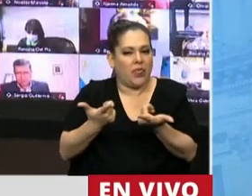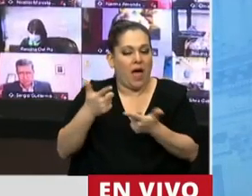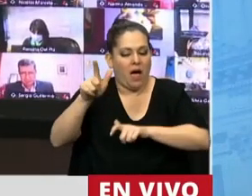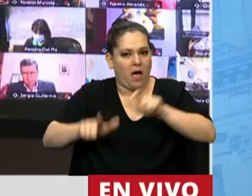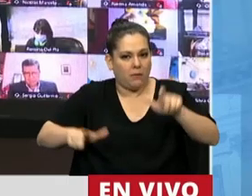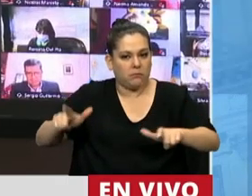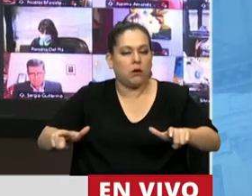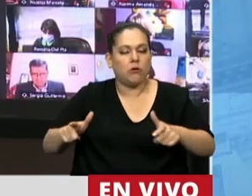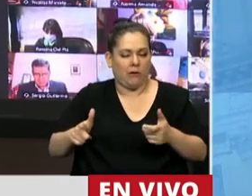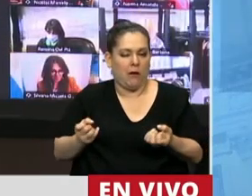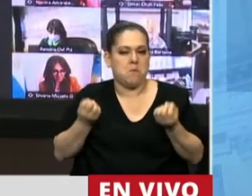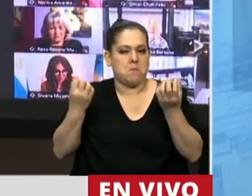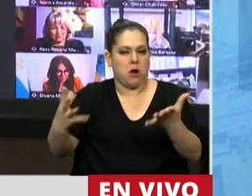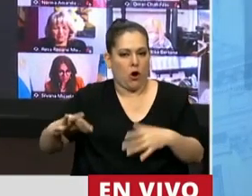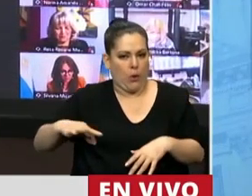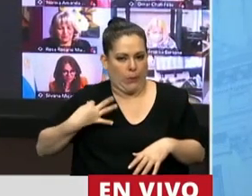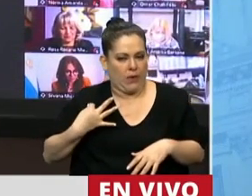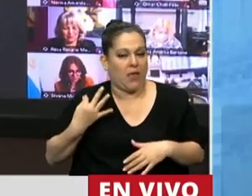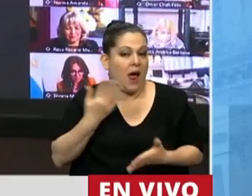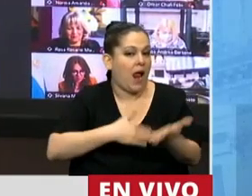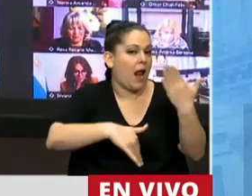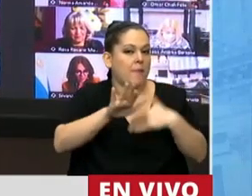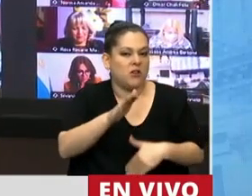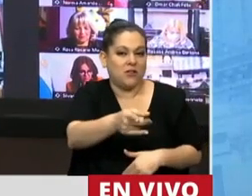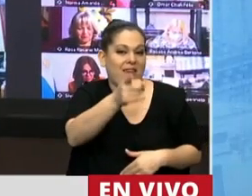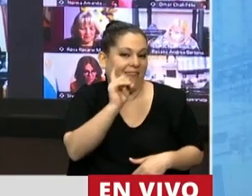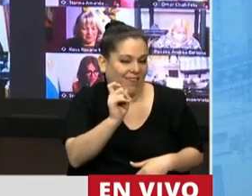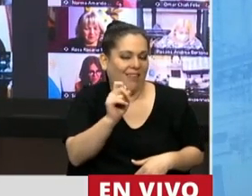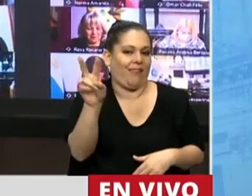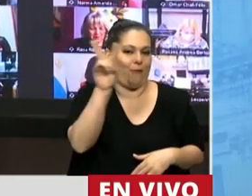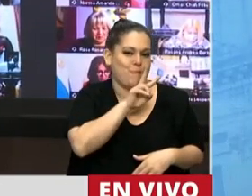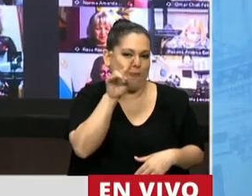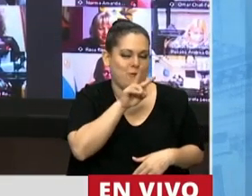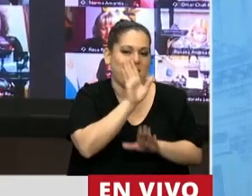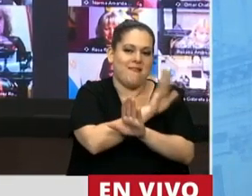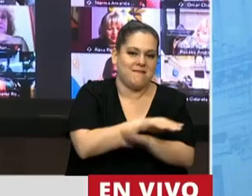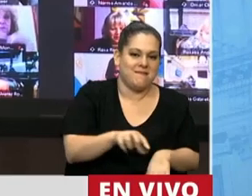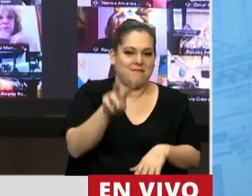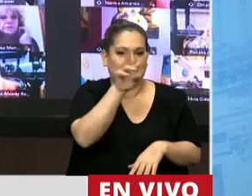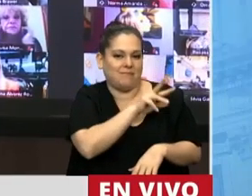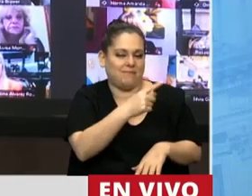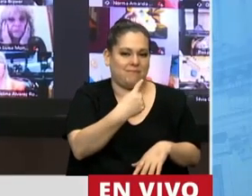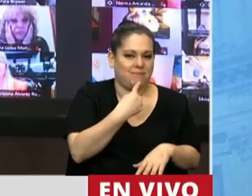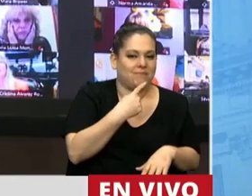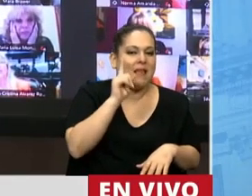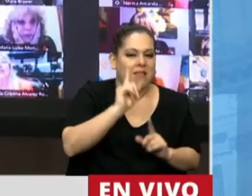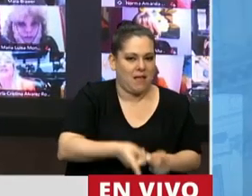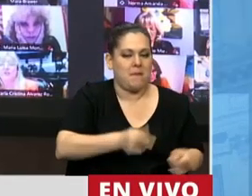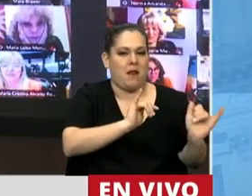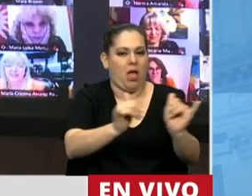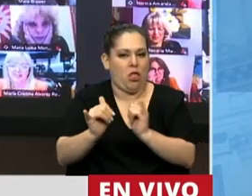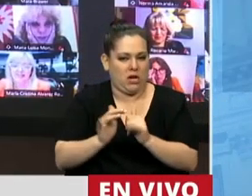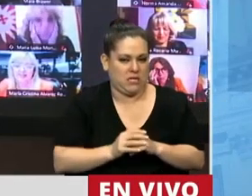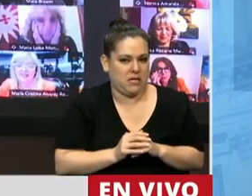vida a las mayorías, las mayorías mujeres, las mayorías niñas, niños, las mayorías adolescentes.